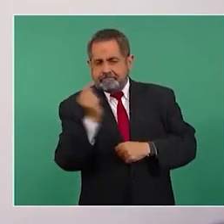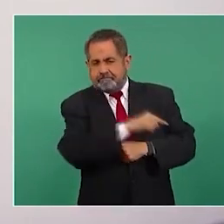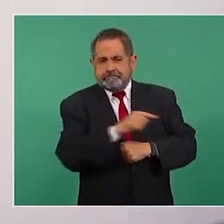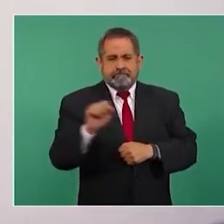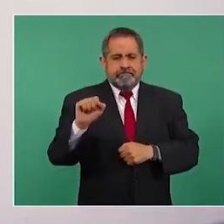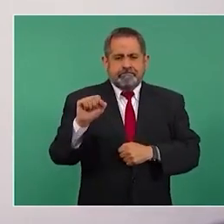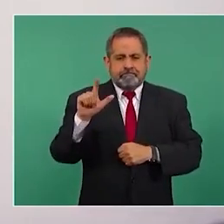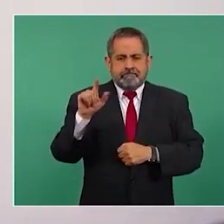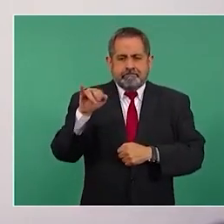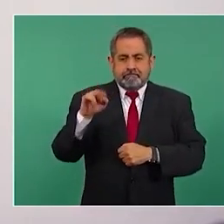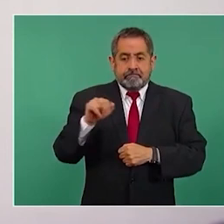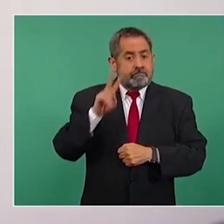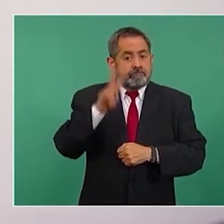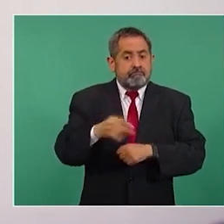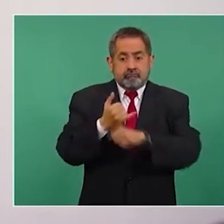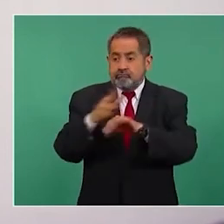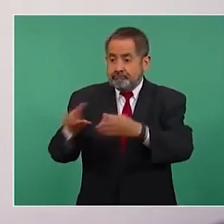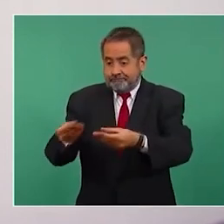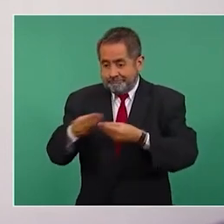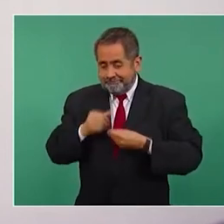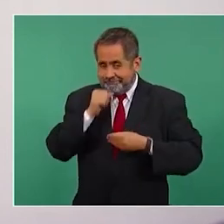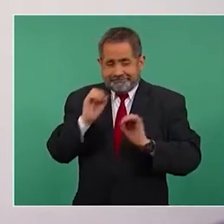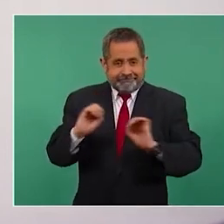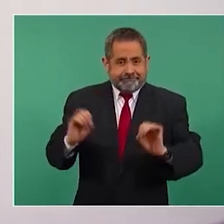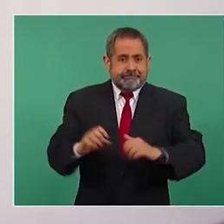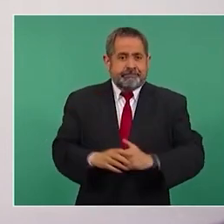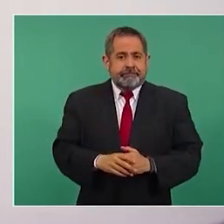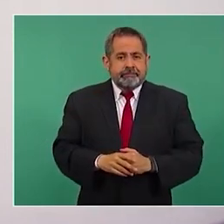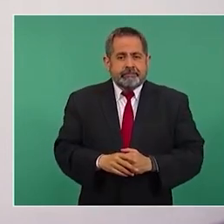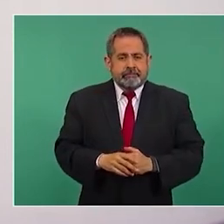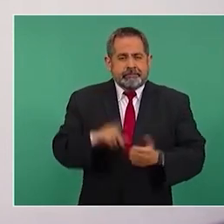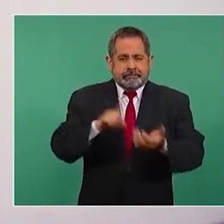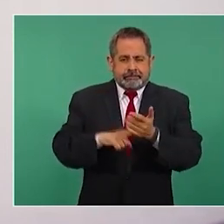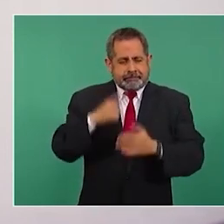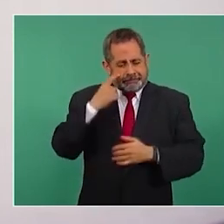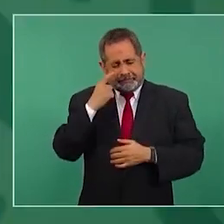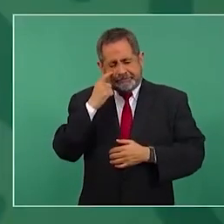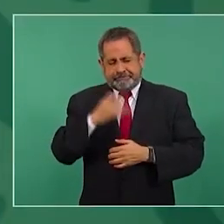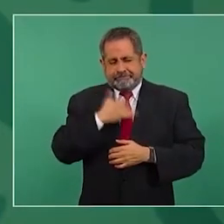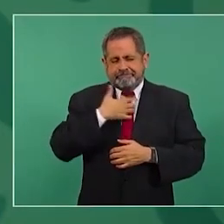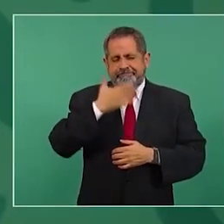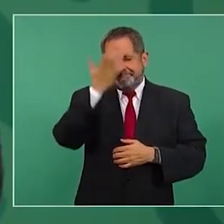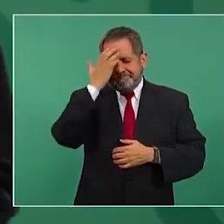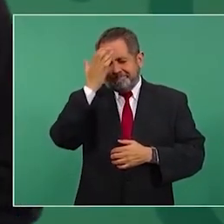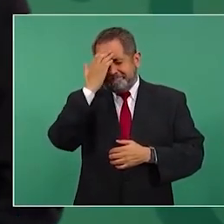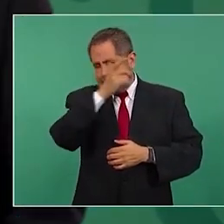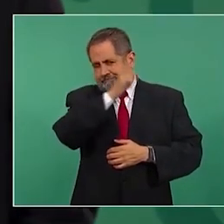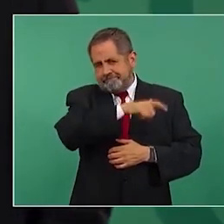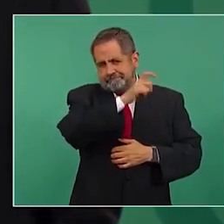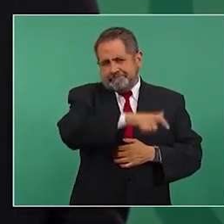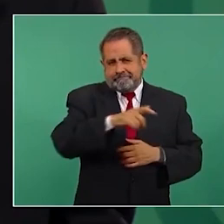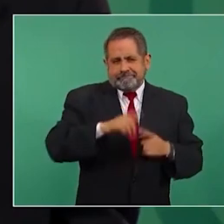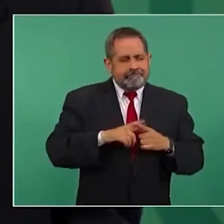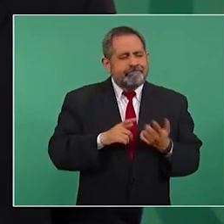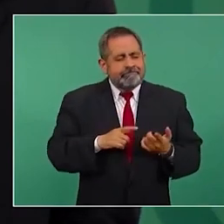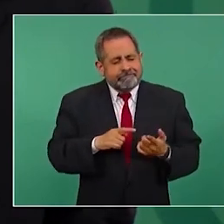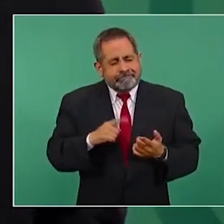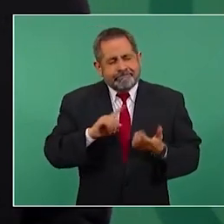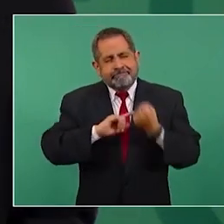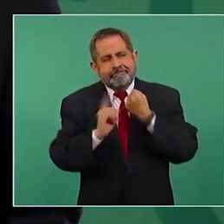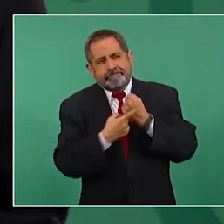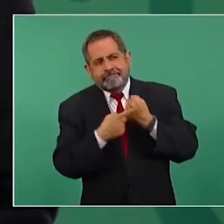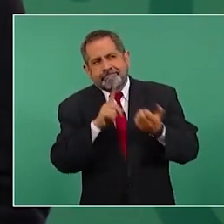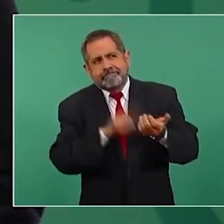Pero no tenía yo información, sino porque los conozco. Ahora sí que de parte de quién,